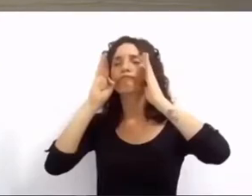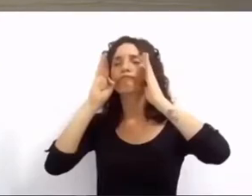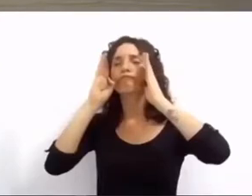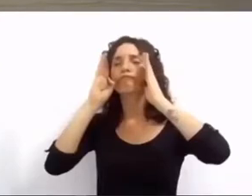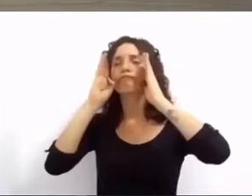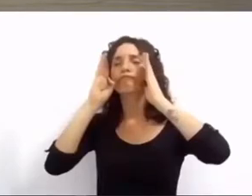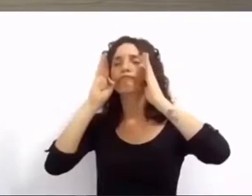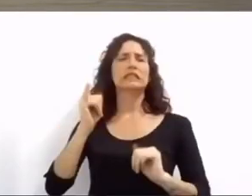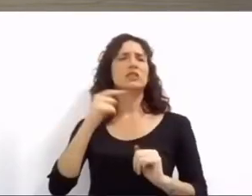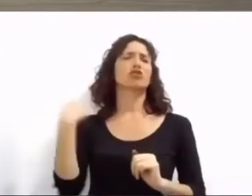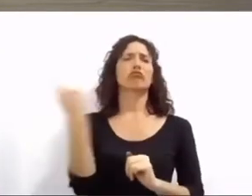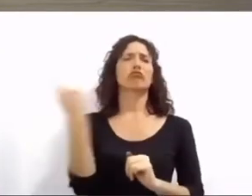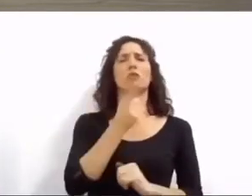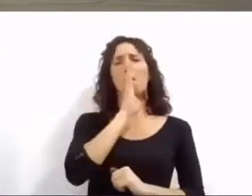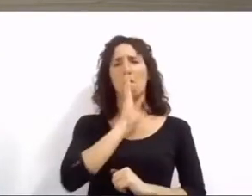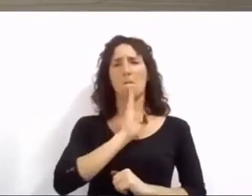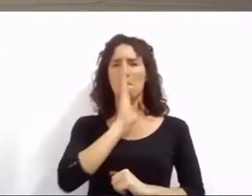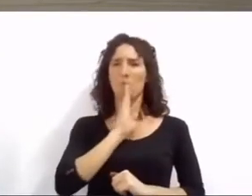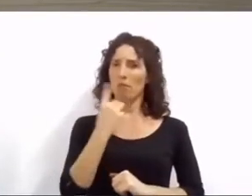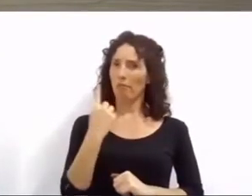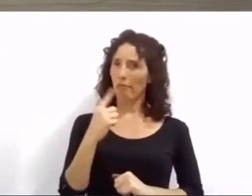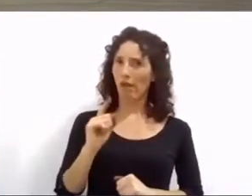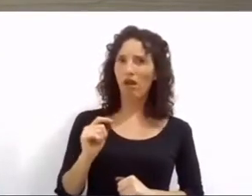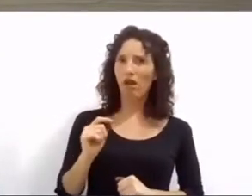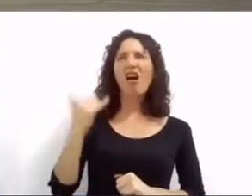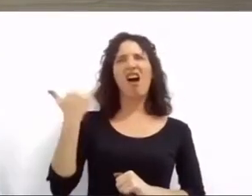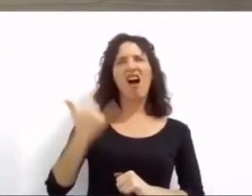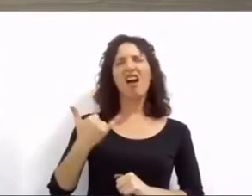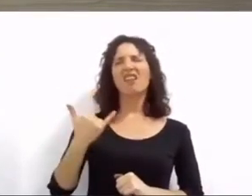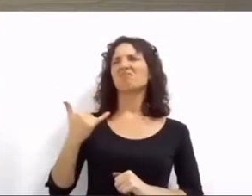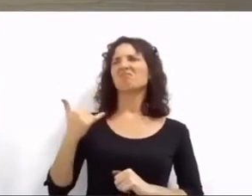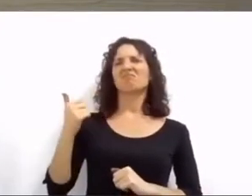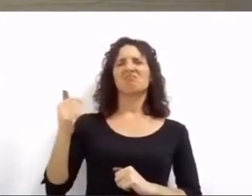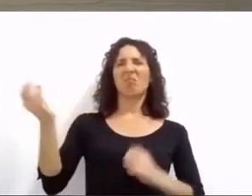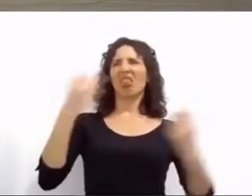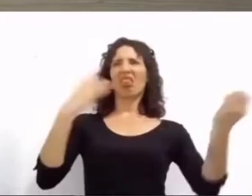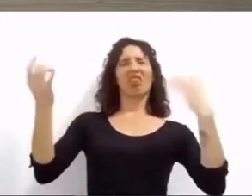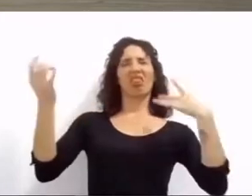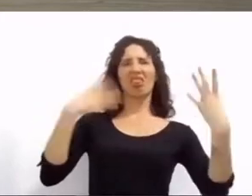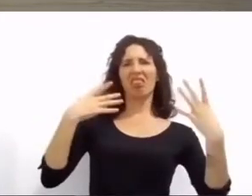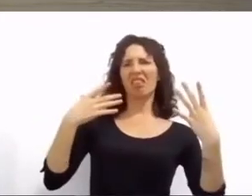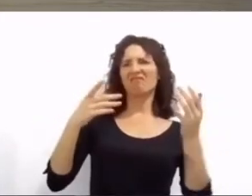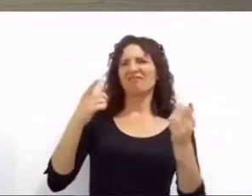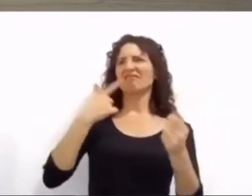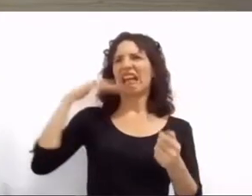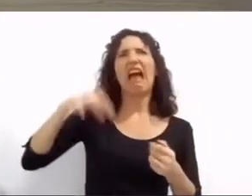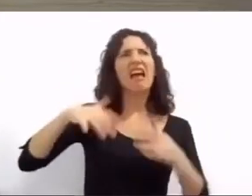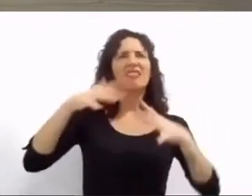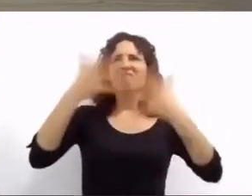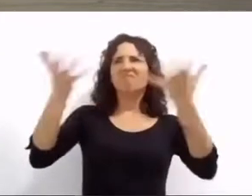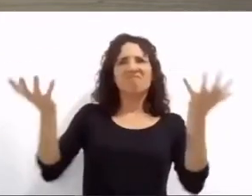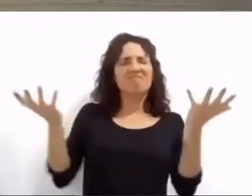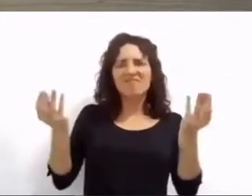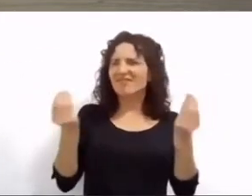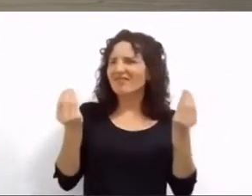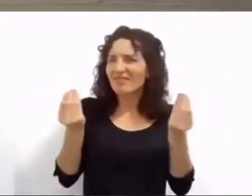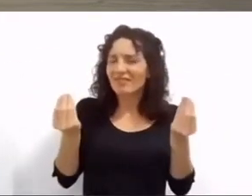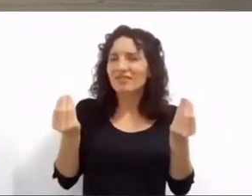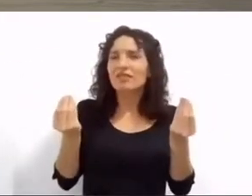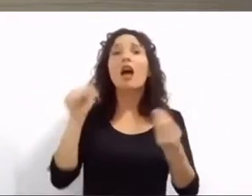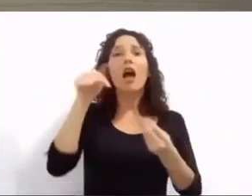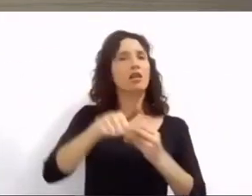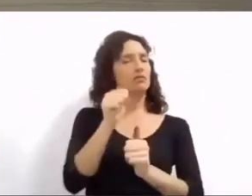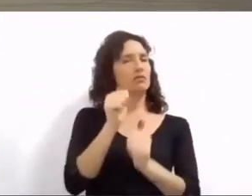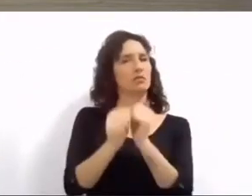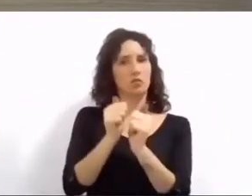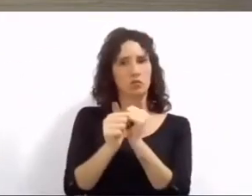Muchas balas, mucha sangre. Necesitamos que nos cuiden más. Rosario le da mucho a la provincia